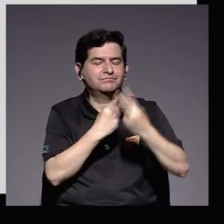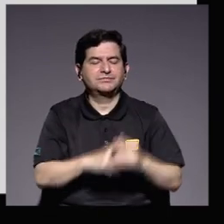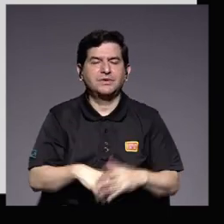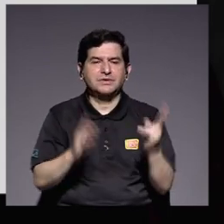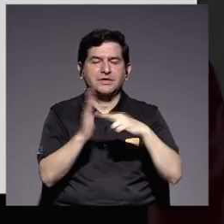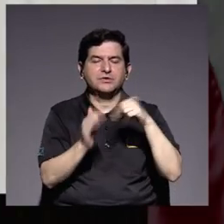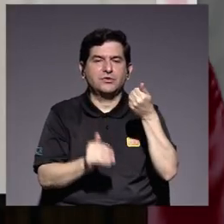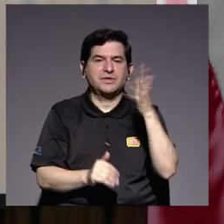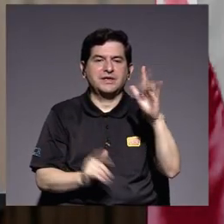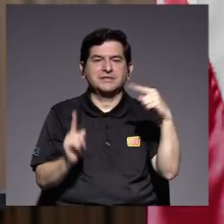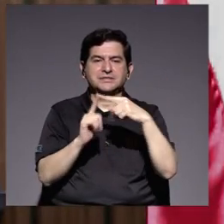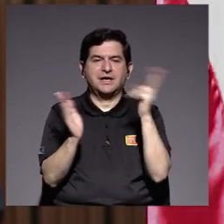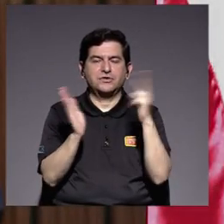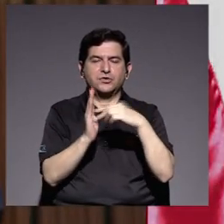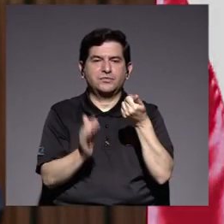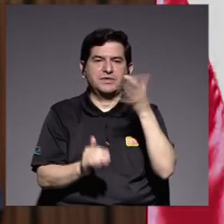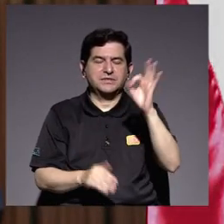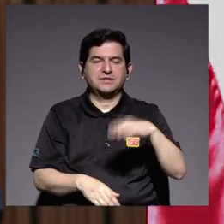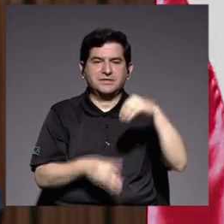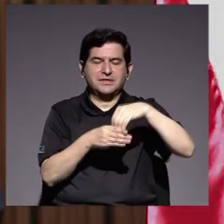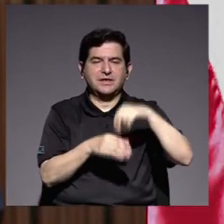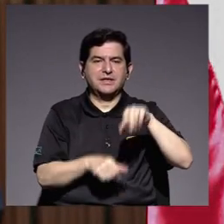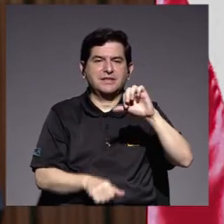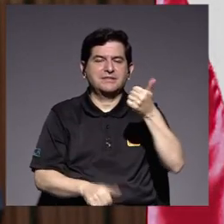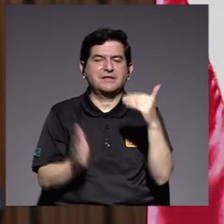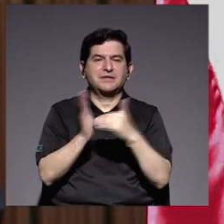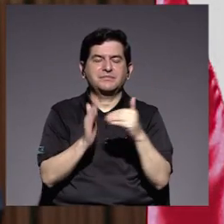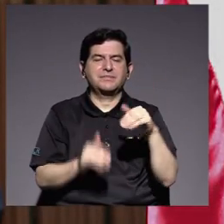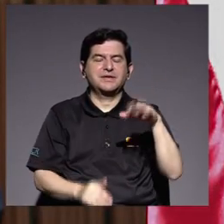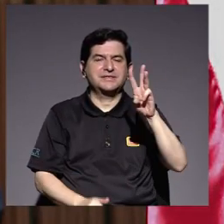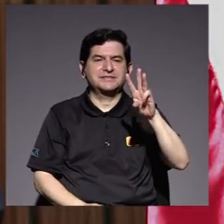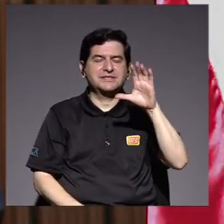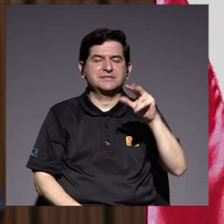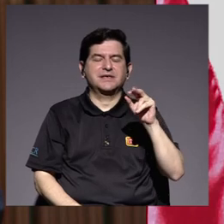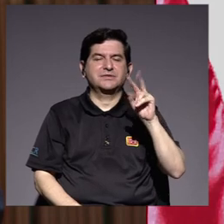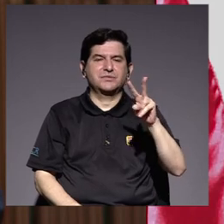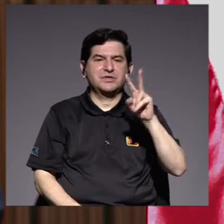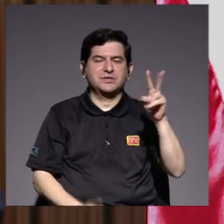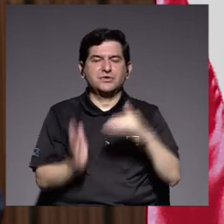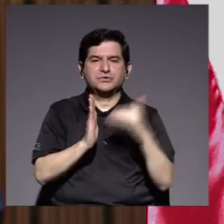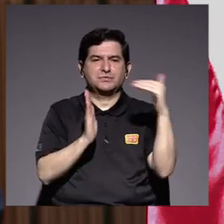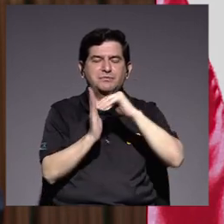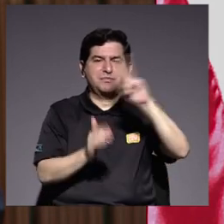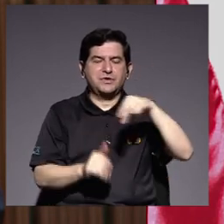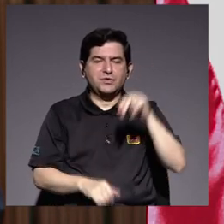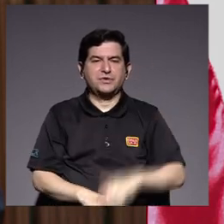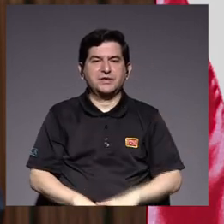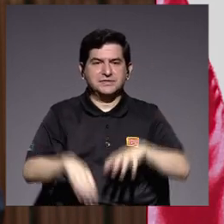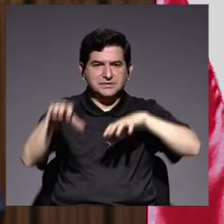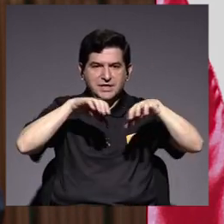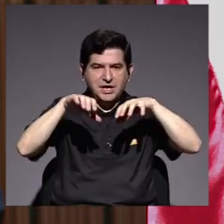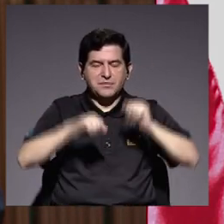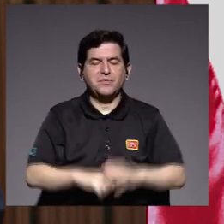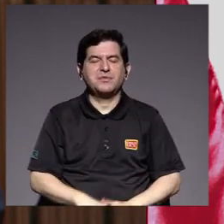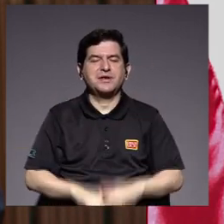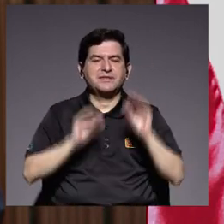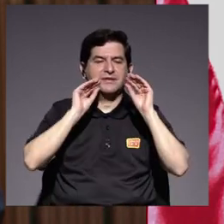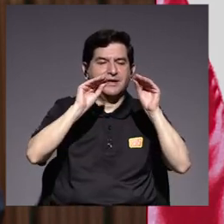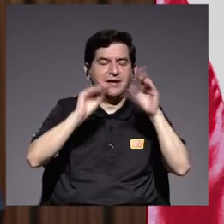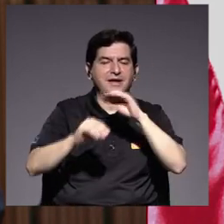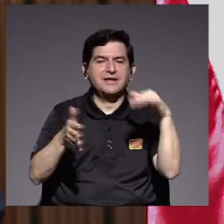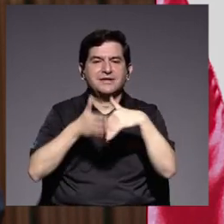2015 al 2019 se invirtieron más de 10 mil 622 millones de colones en programas de movilidad académica y estudiantil